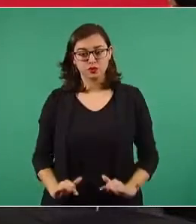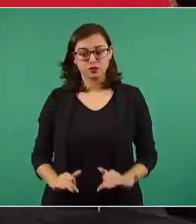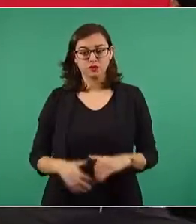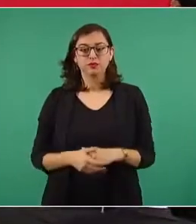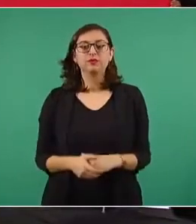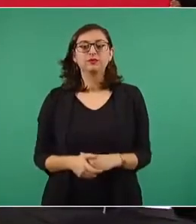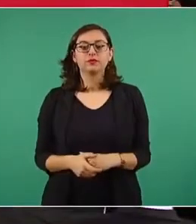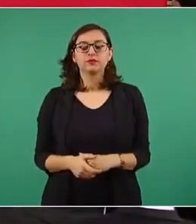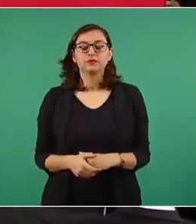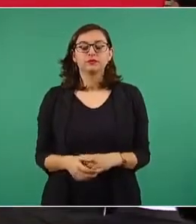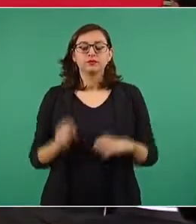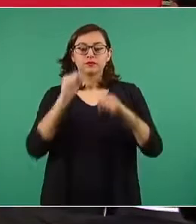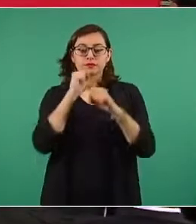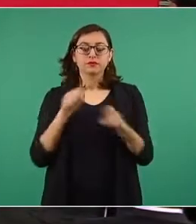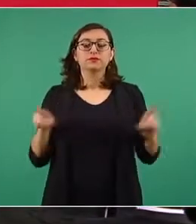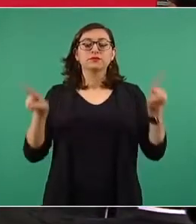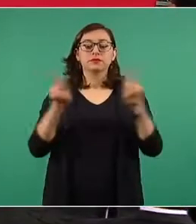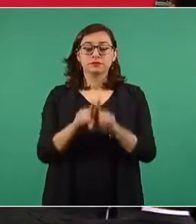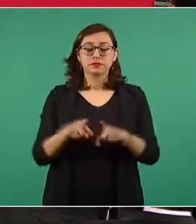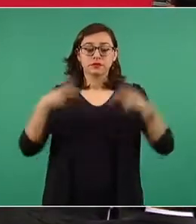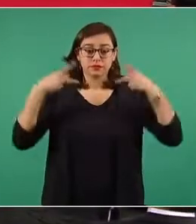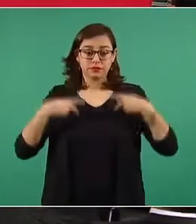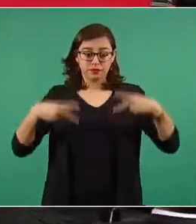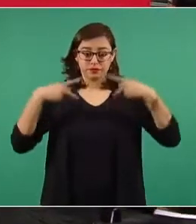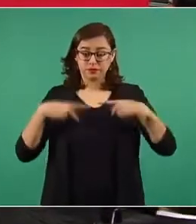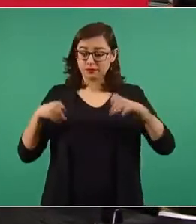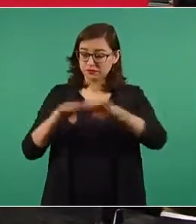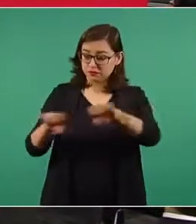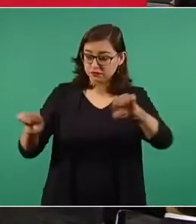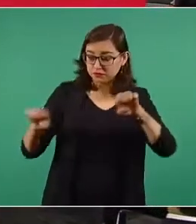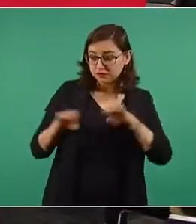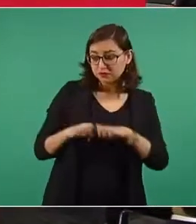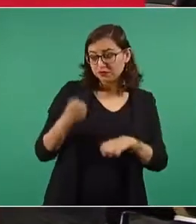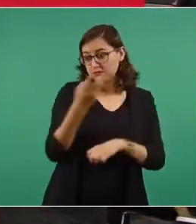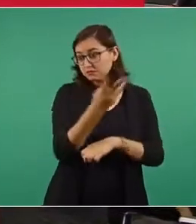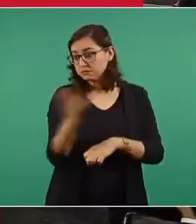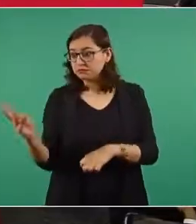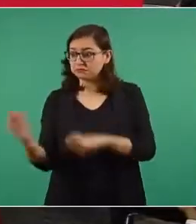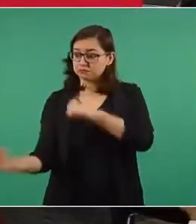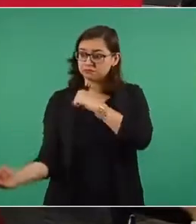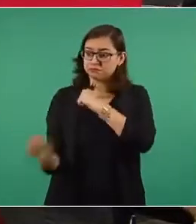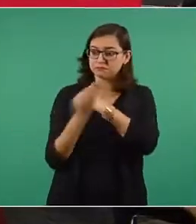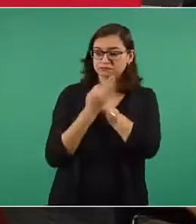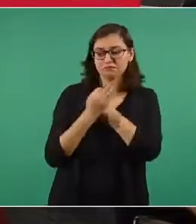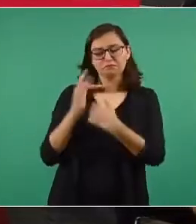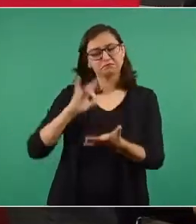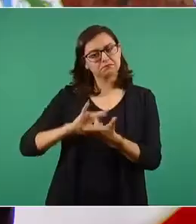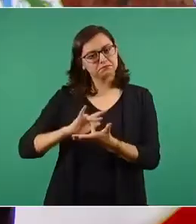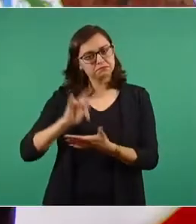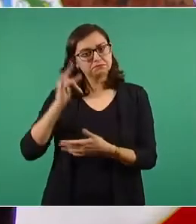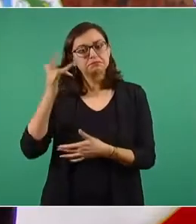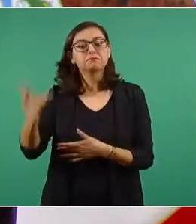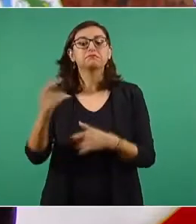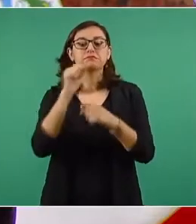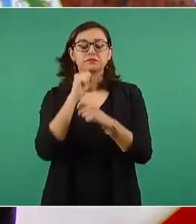respaldo de todos los miembros del Gabinete y de las instituciones